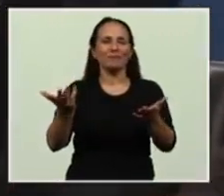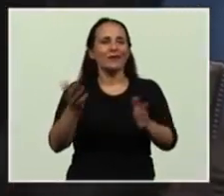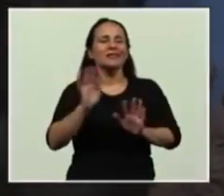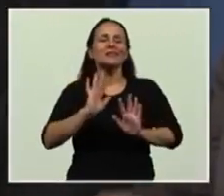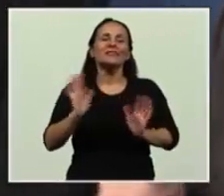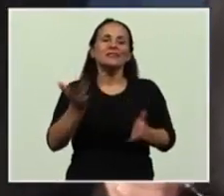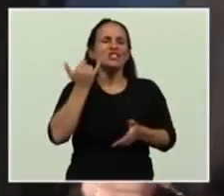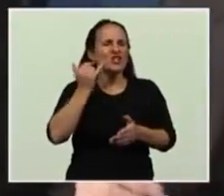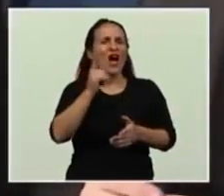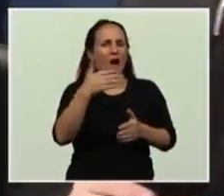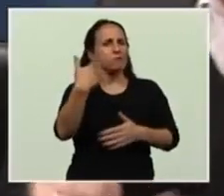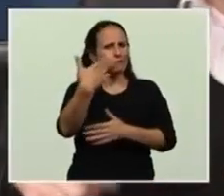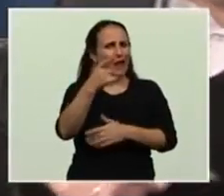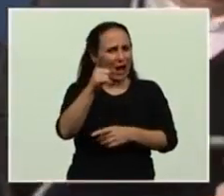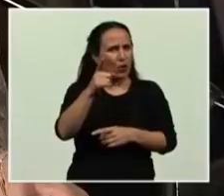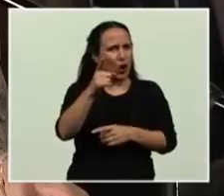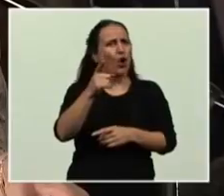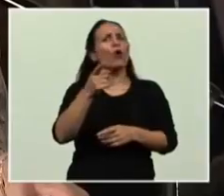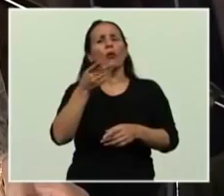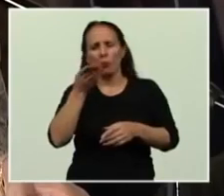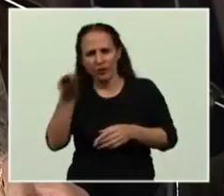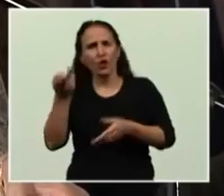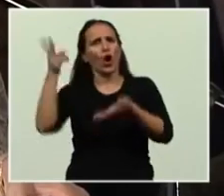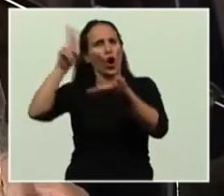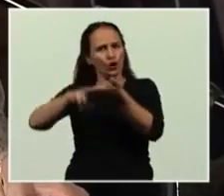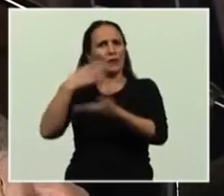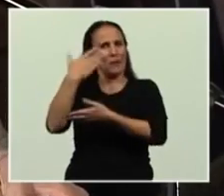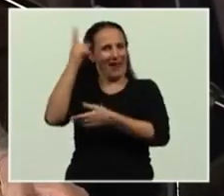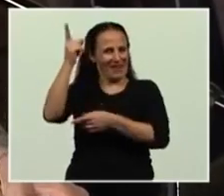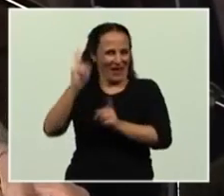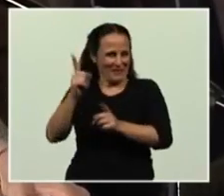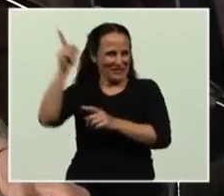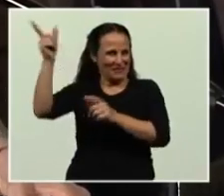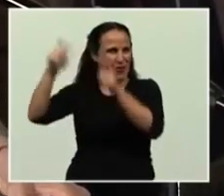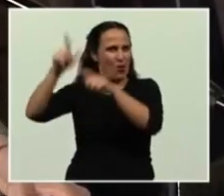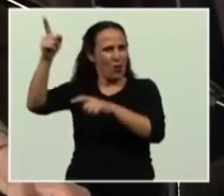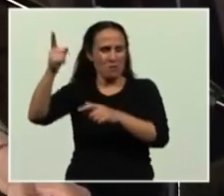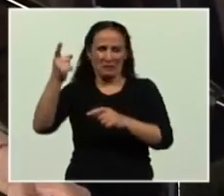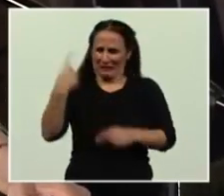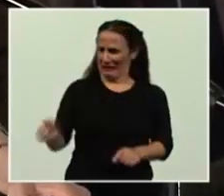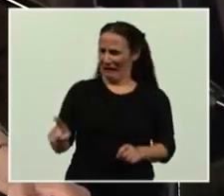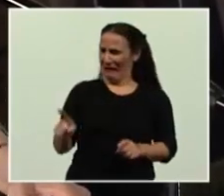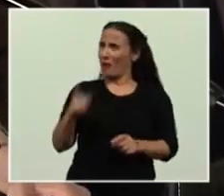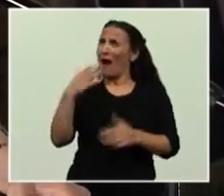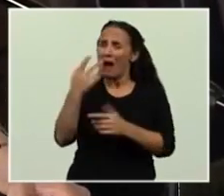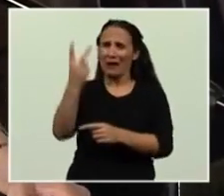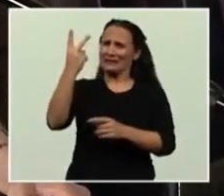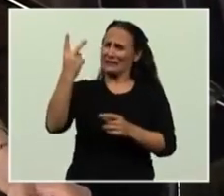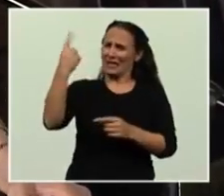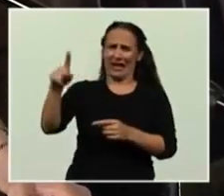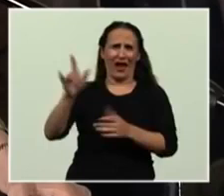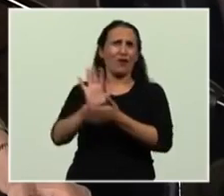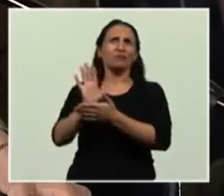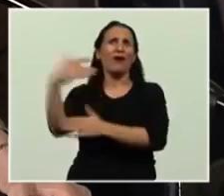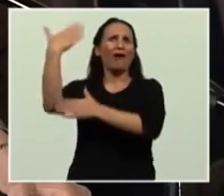ya había hecho uso de la palabra, pidió nuevamente la palabra para contestarle, algo bastante inusual, por cierto, en los foros